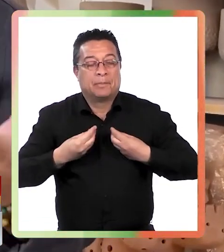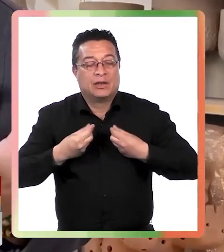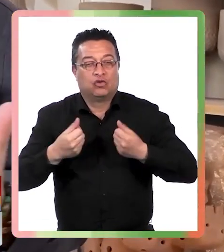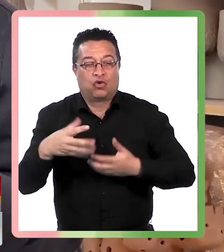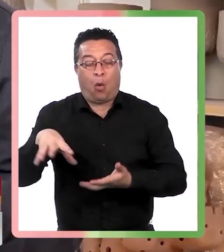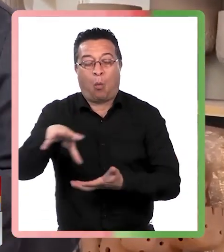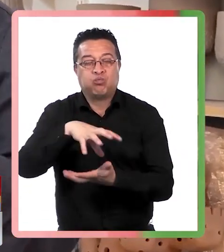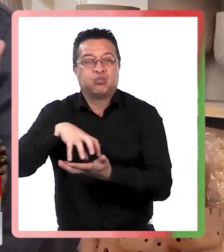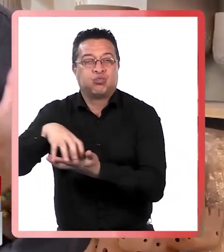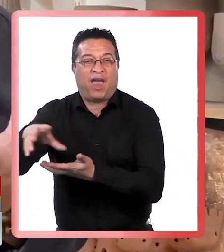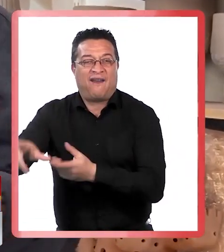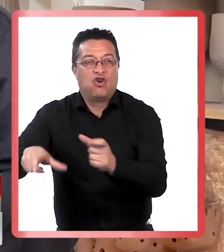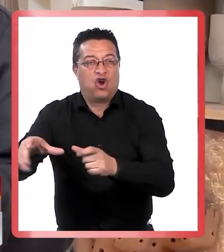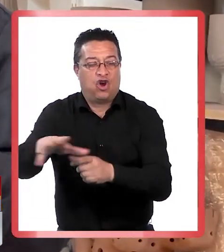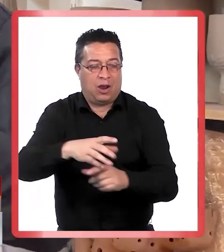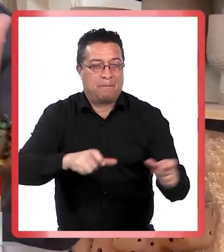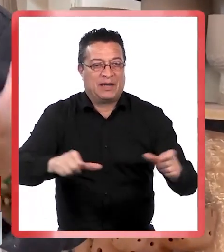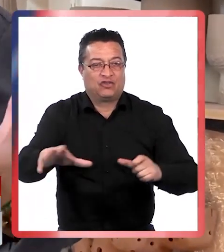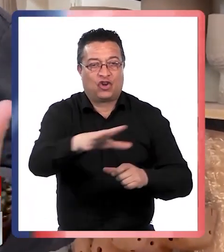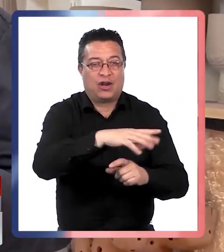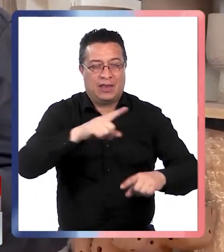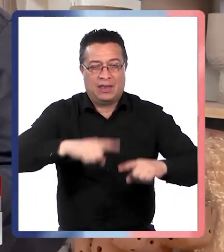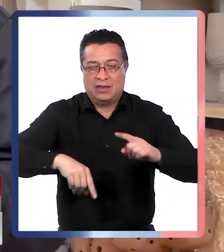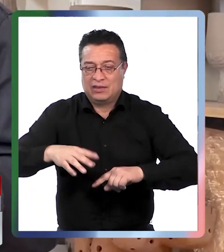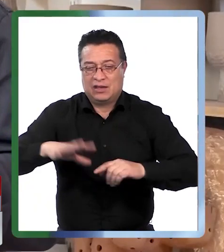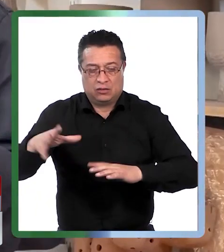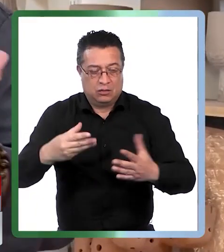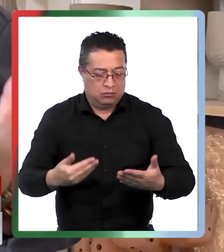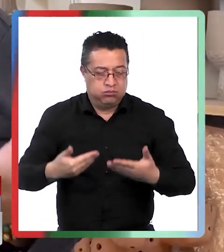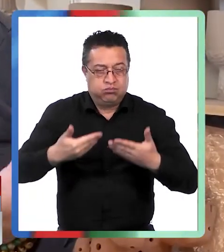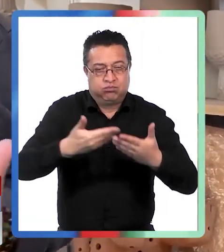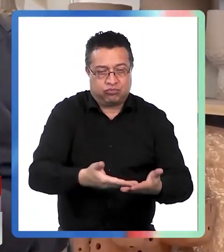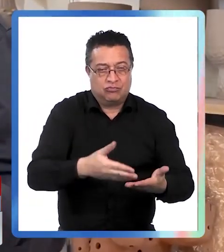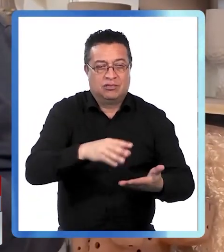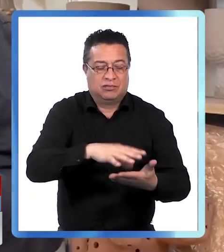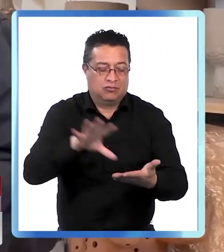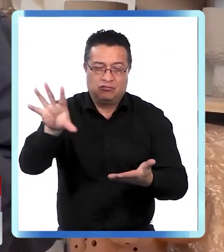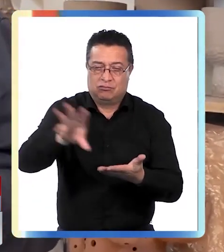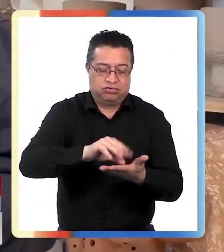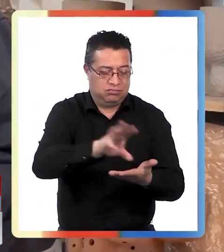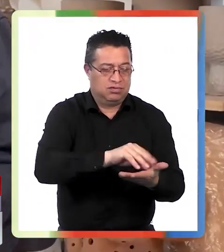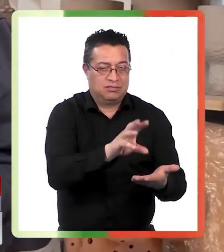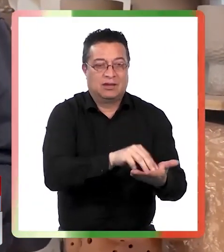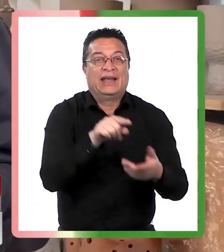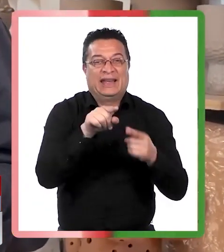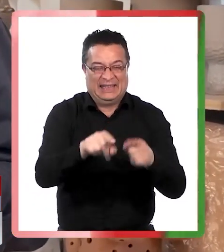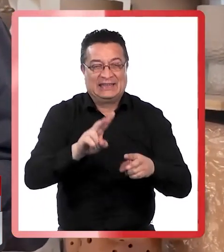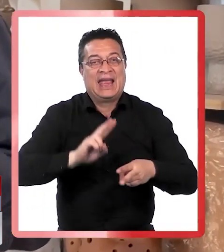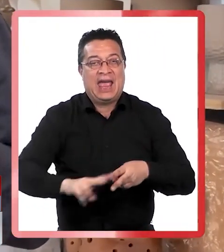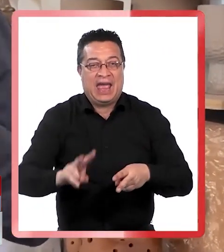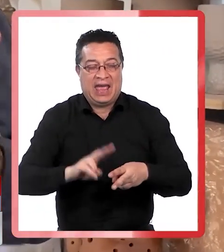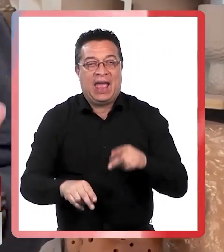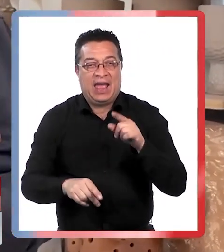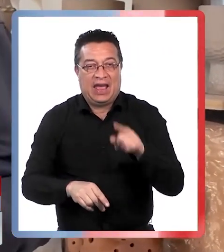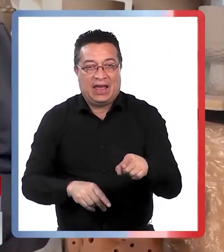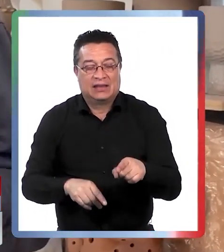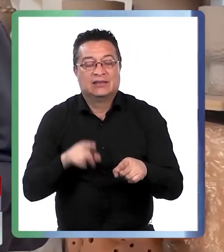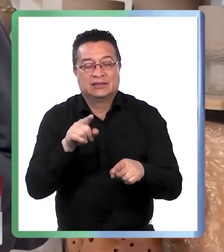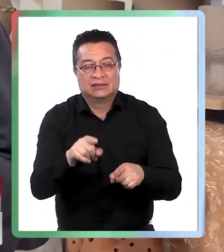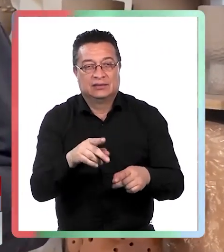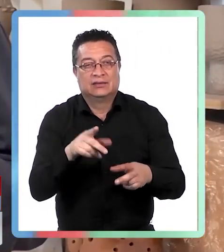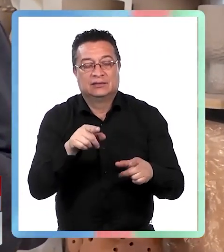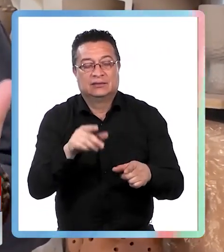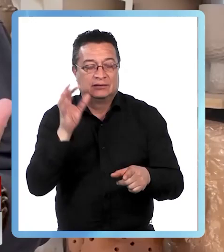espíritu del pueblo, de la gente, del territorio eso es principalmente, y eso es lo que hace